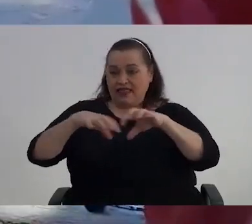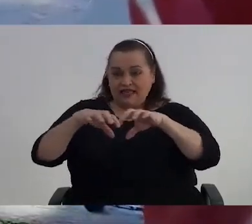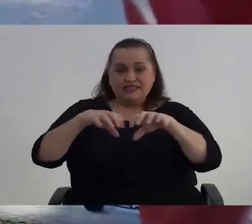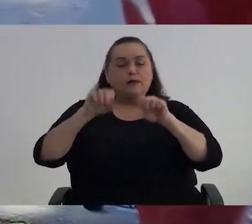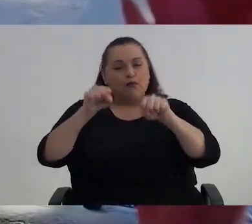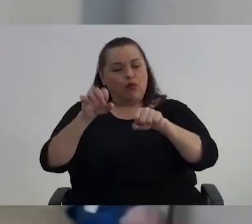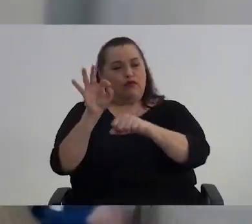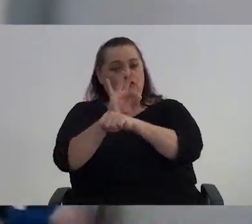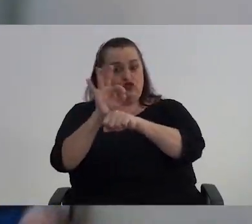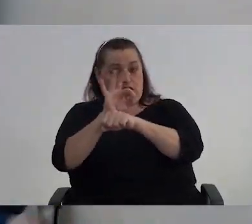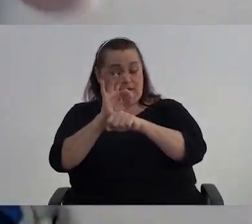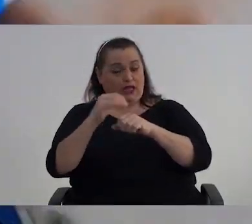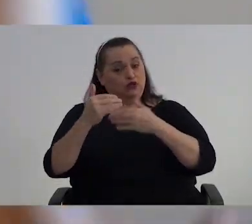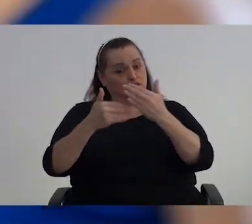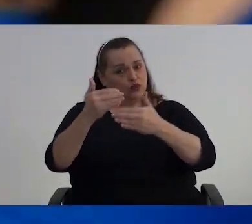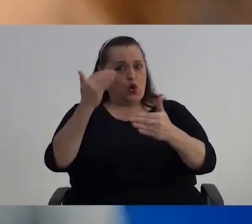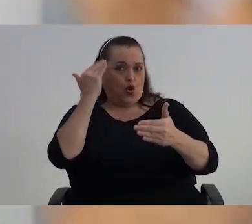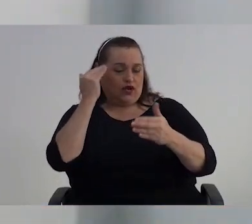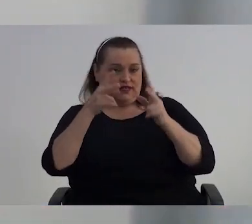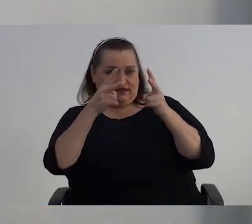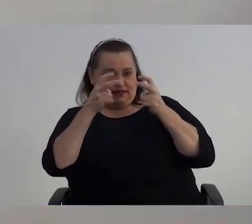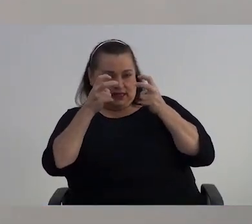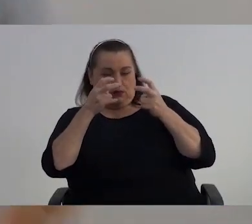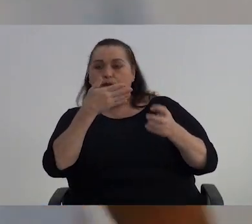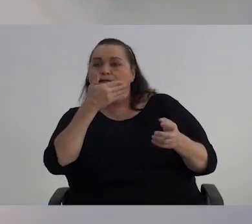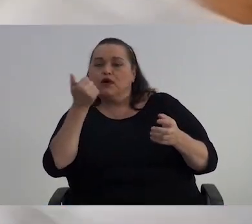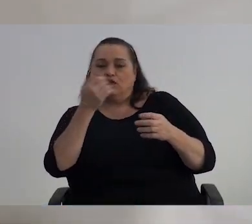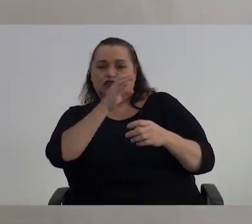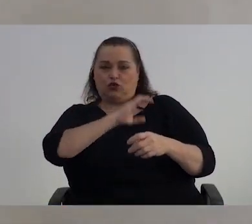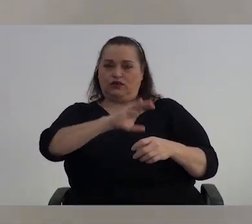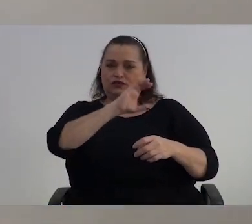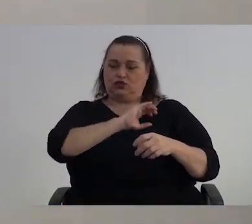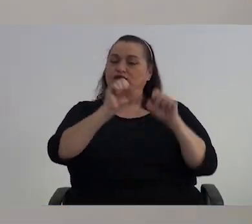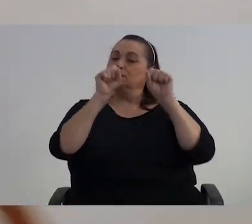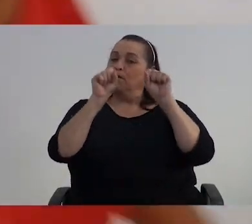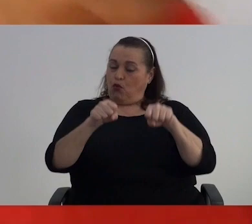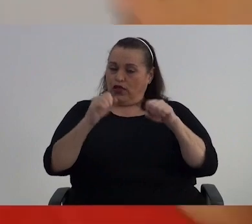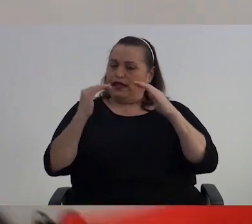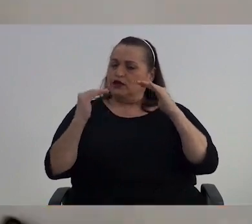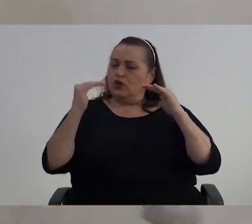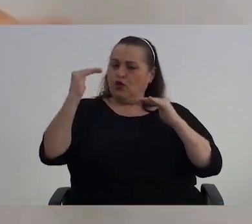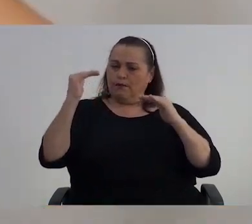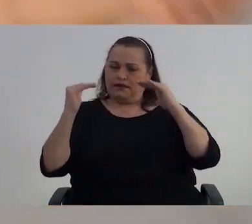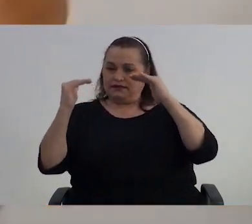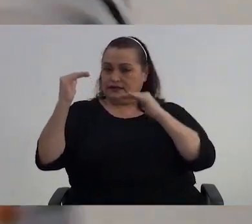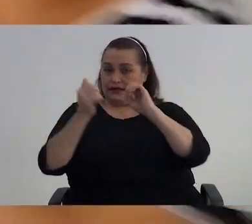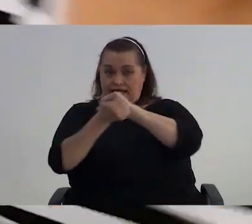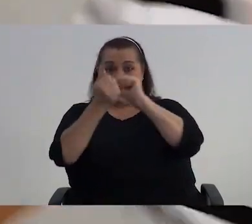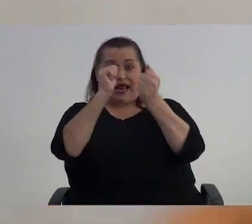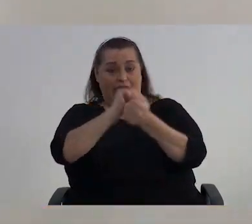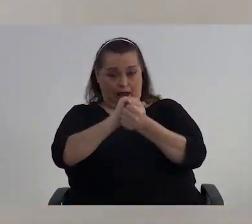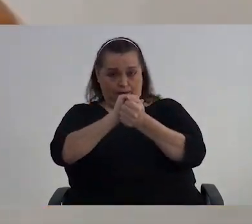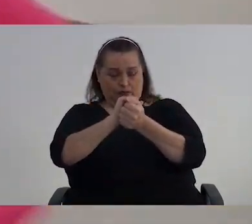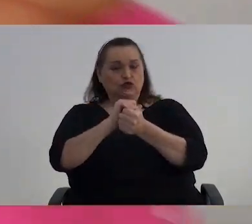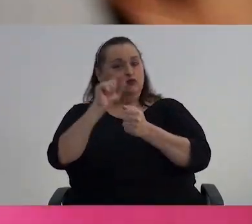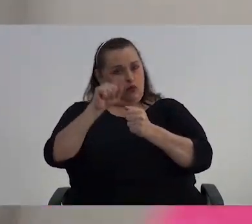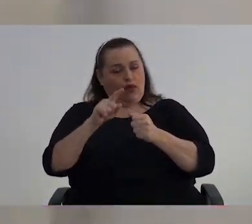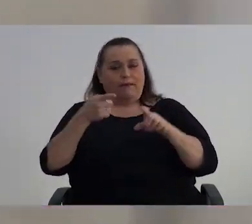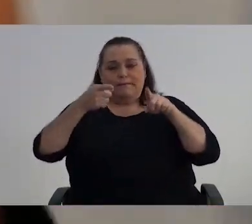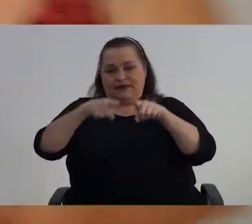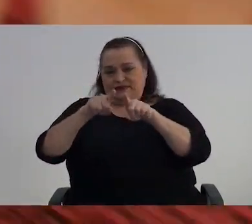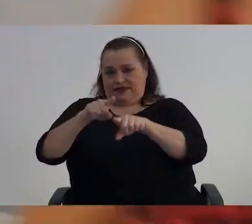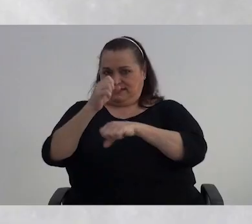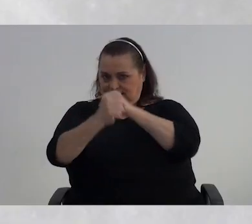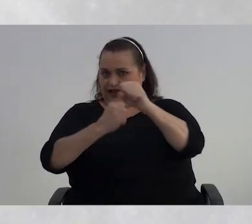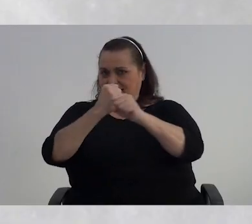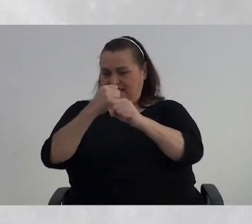El funcionamiento cognitivo En las mejores condiciones Para poder compensar Todos esos cambios Que pueden Presentarse